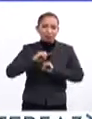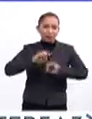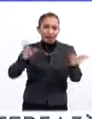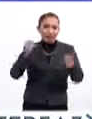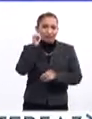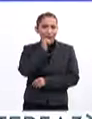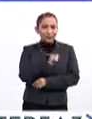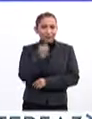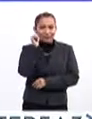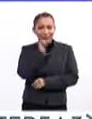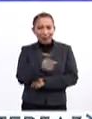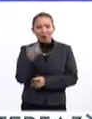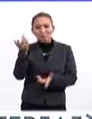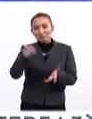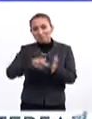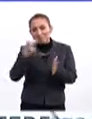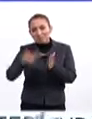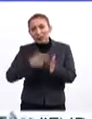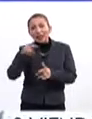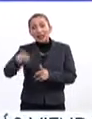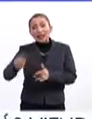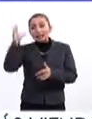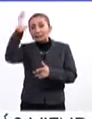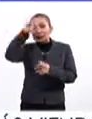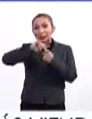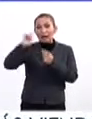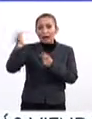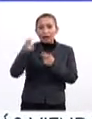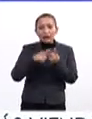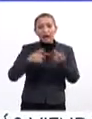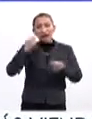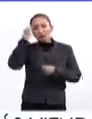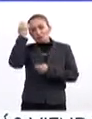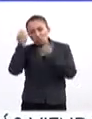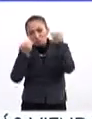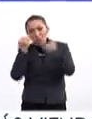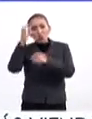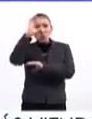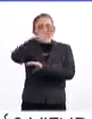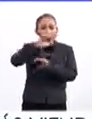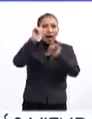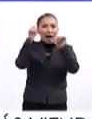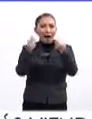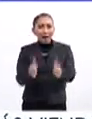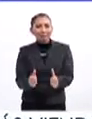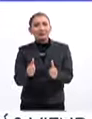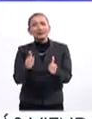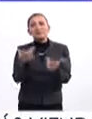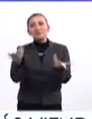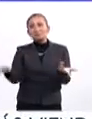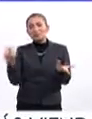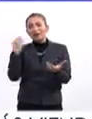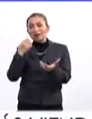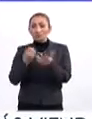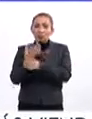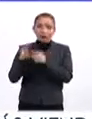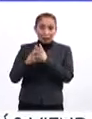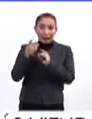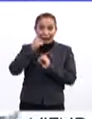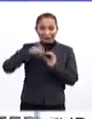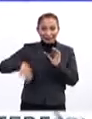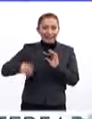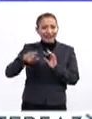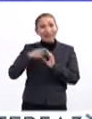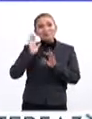supuesto, como siempre se los repetimos, incluyen a la ciencia, la tecnología, la innovación, la cultura, el arte, la innovación, creo que ya